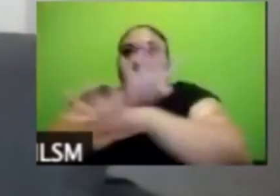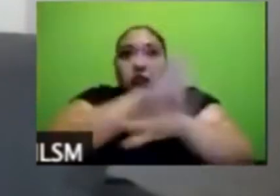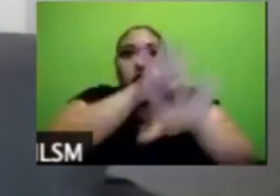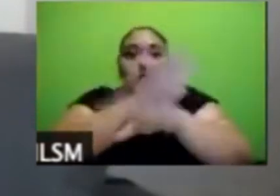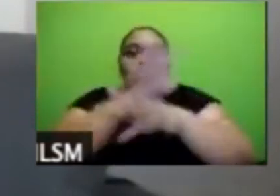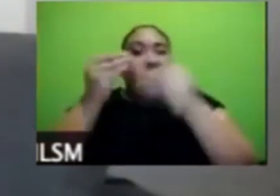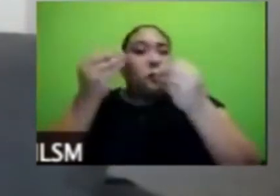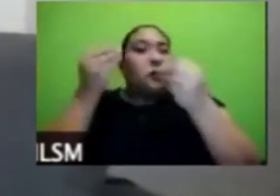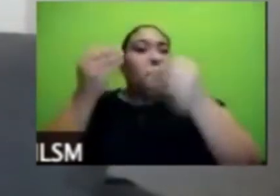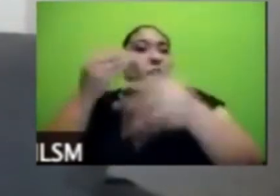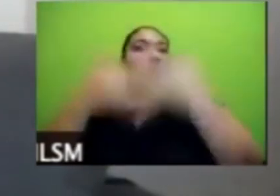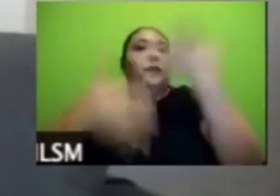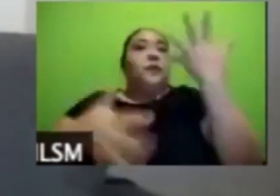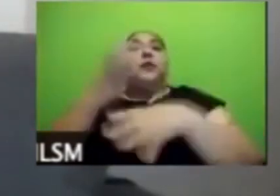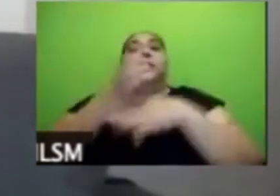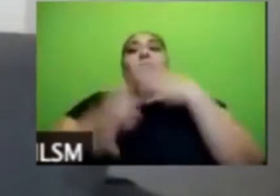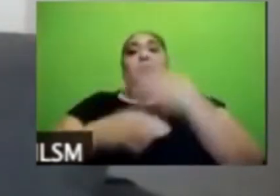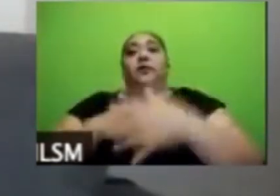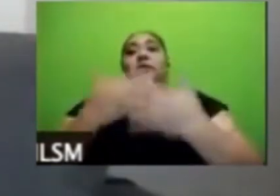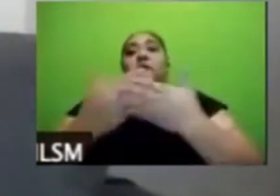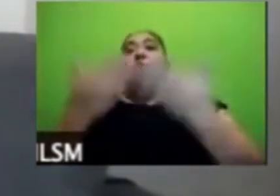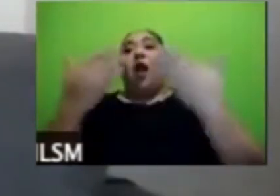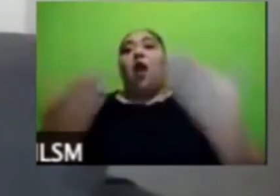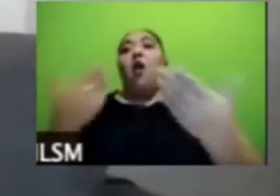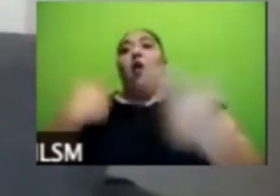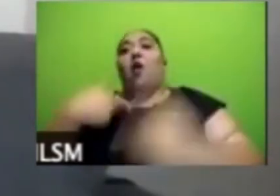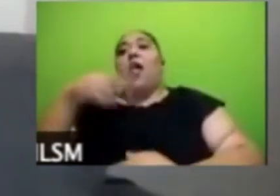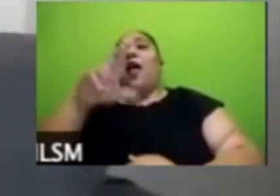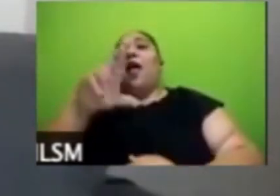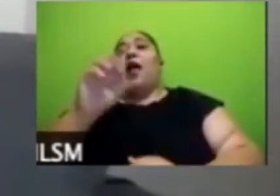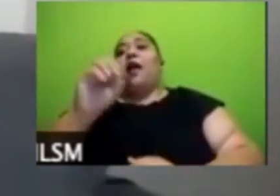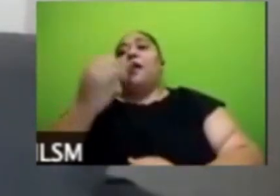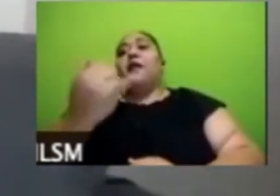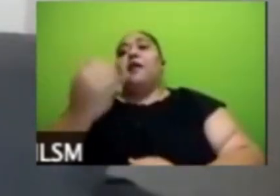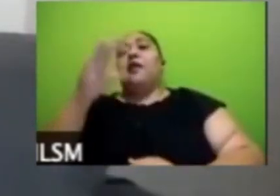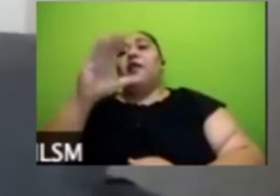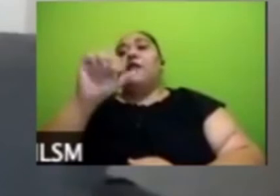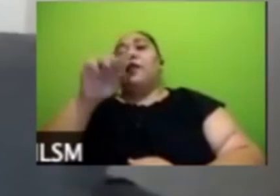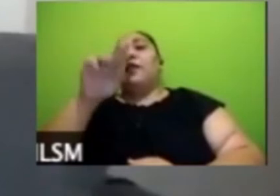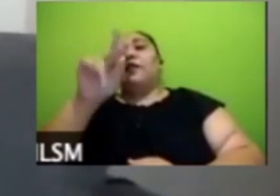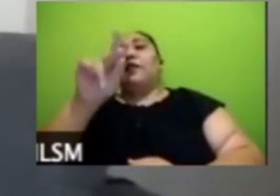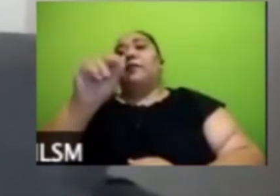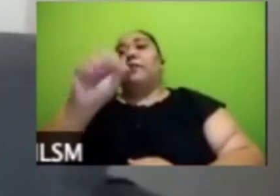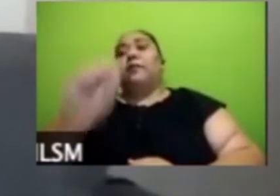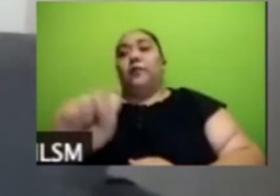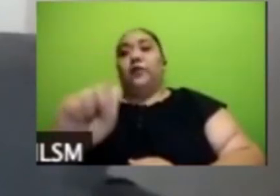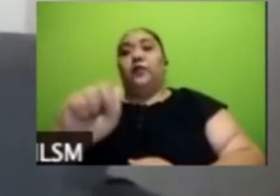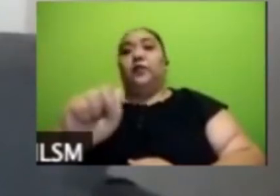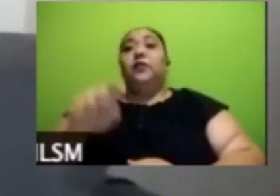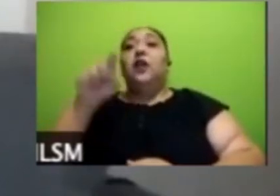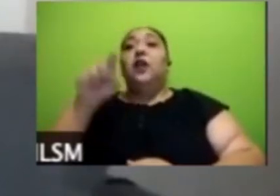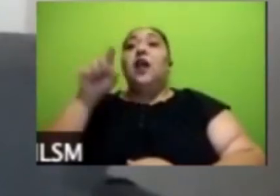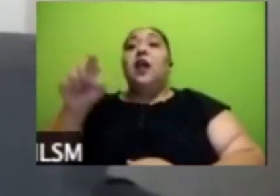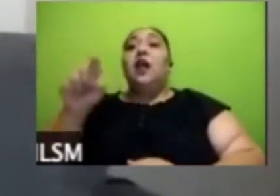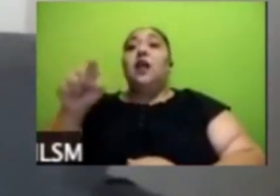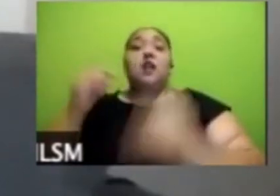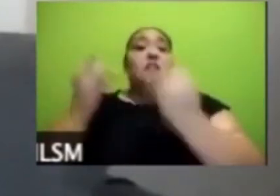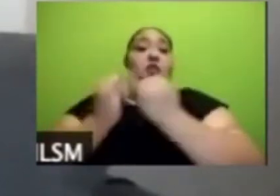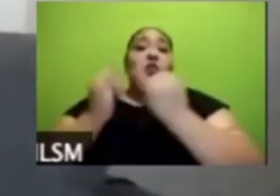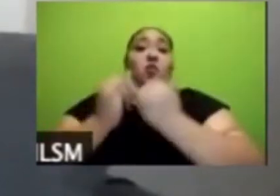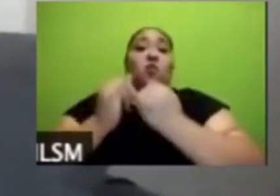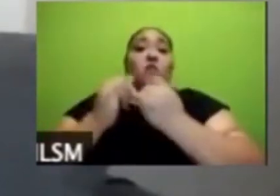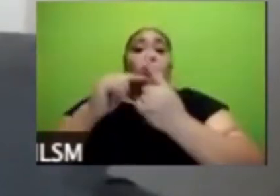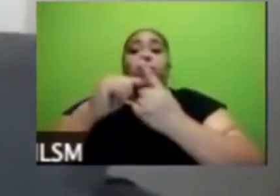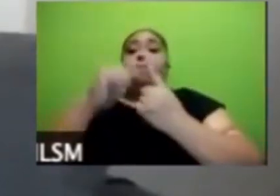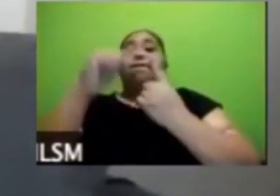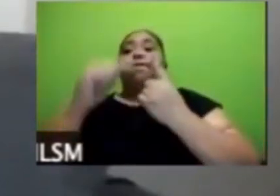bueno pues ahora voy a dar el uso de la voz a Roy Campos Roy tú has has estado midiendo también el ánimo y